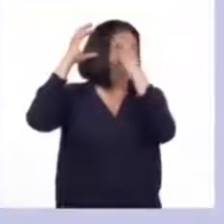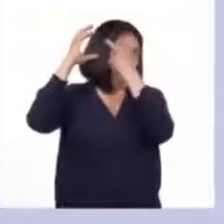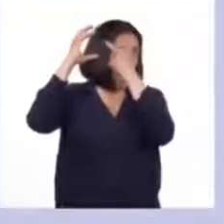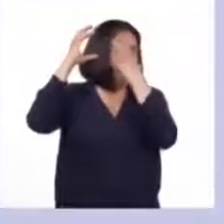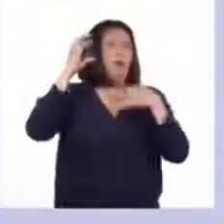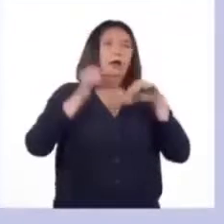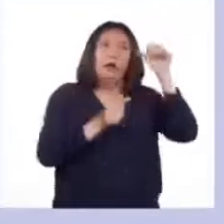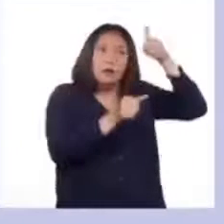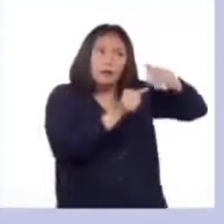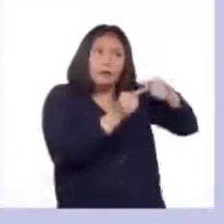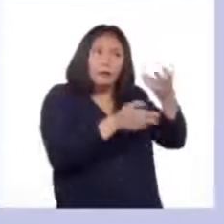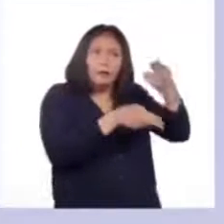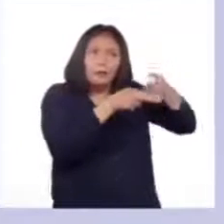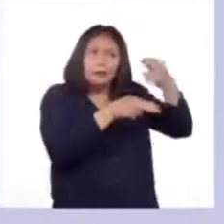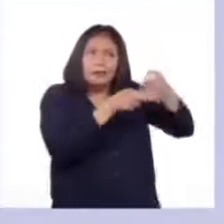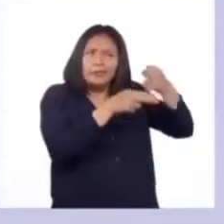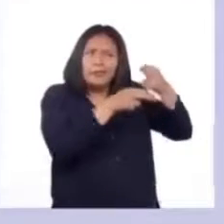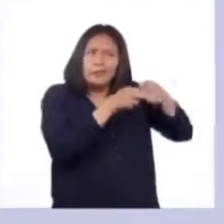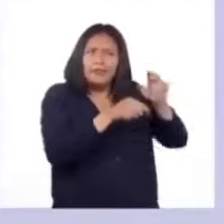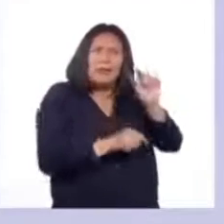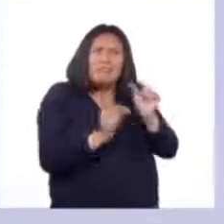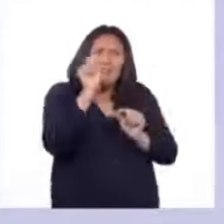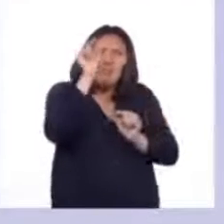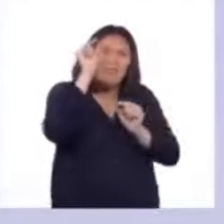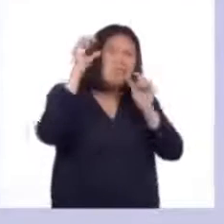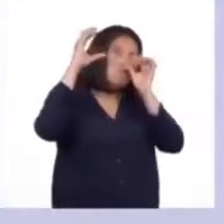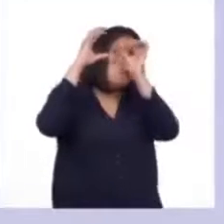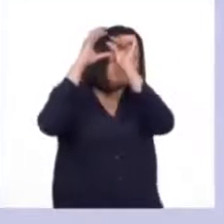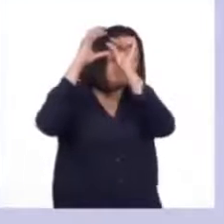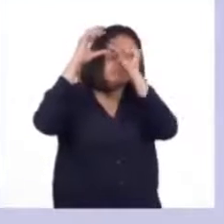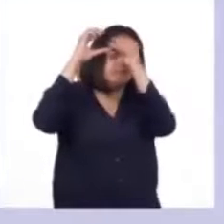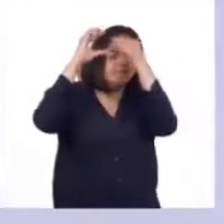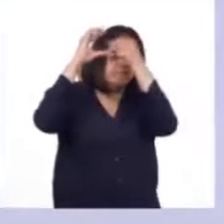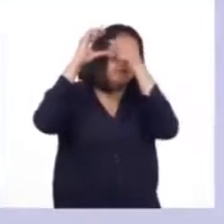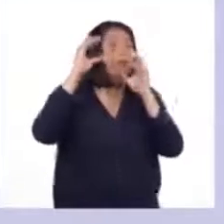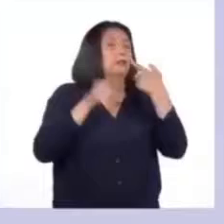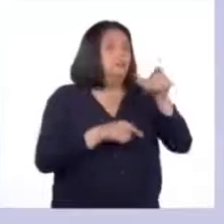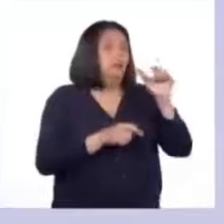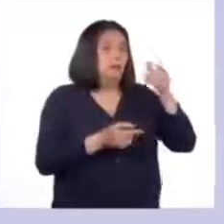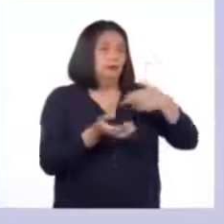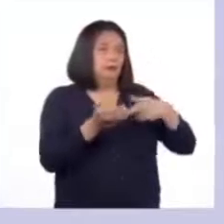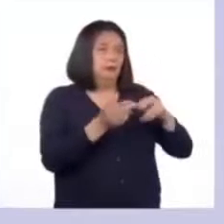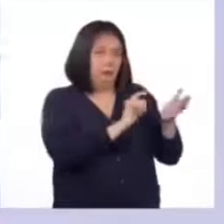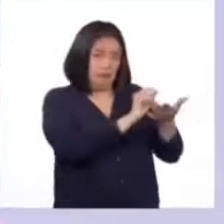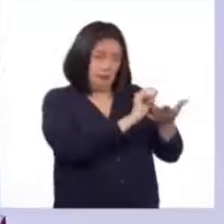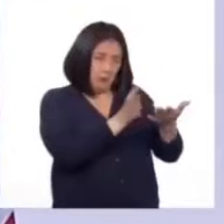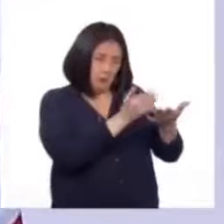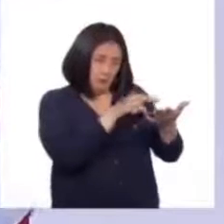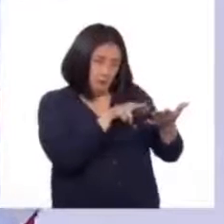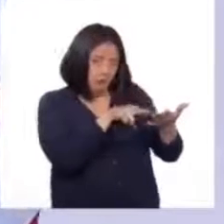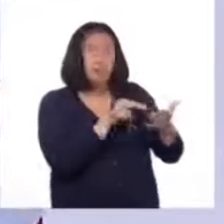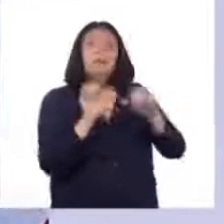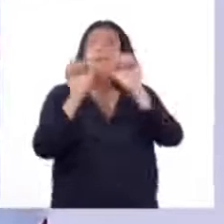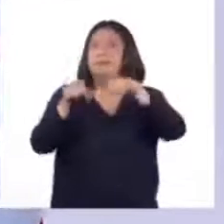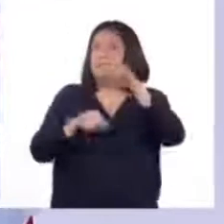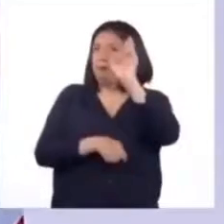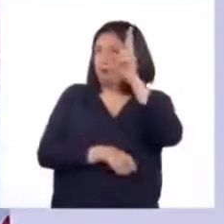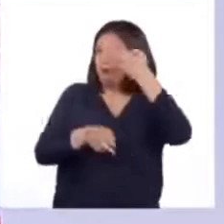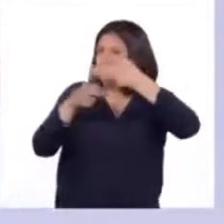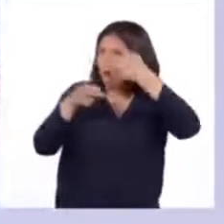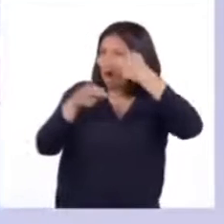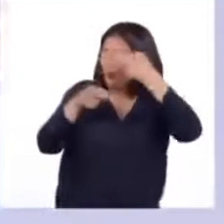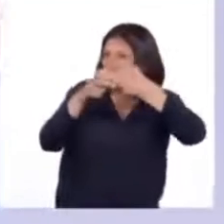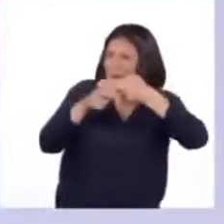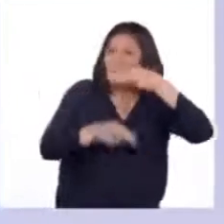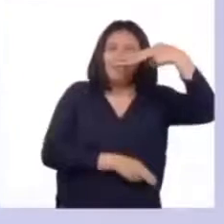¿Se acuerdan cómo se llamaba esa parte pequeñita del cerebro? Pueden revisar sus apuntes. Sí, profesor. Esa